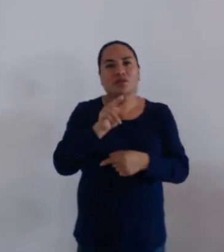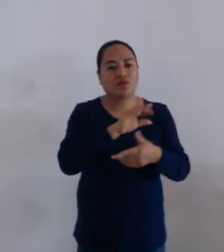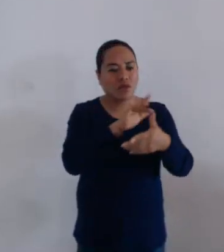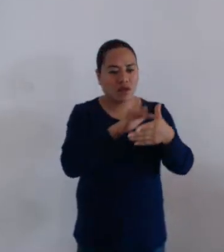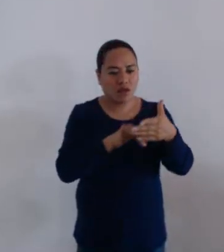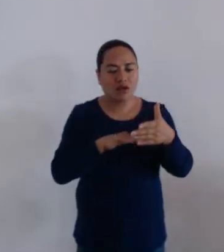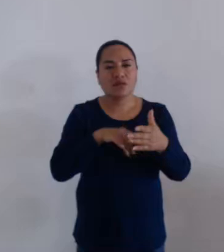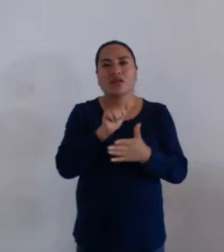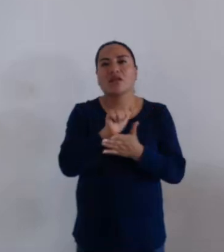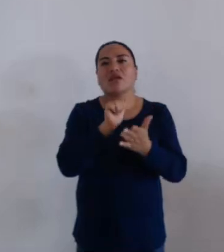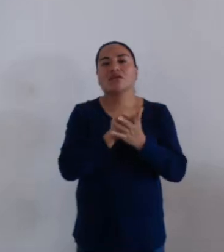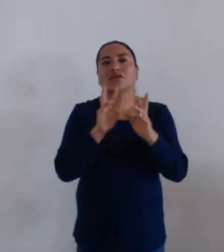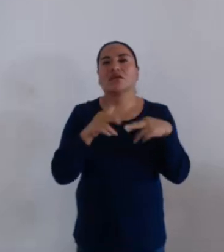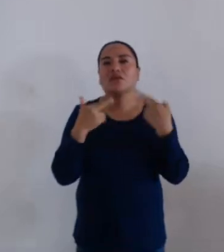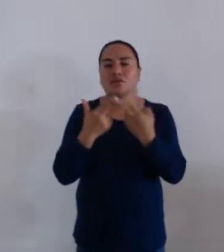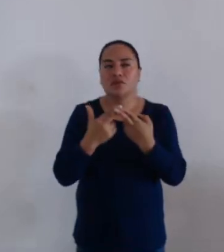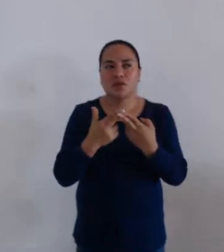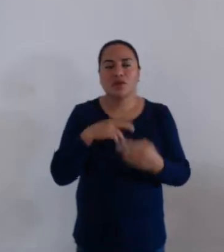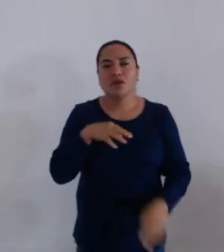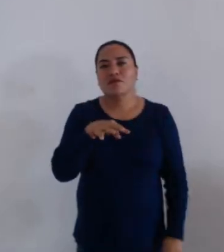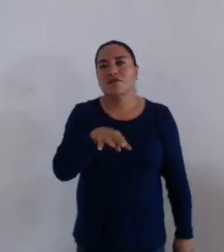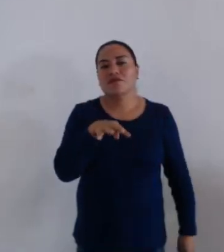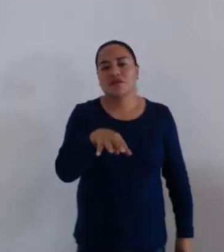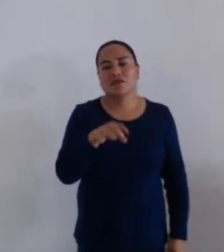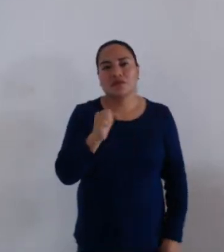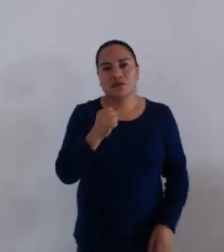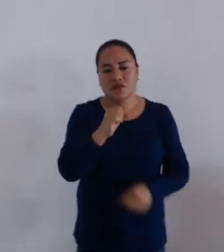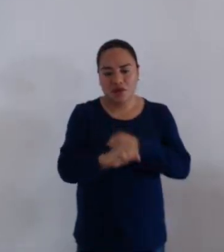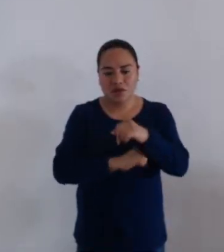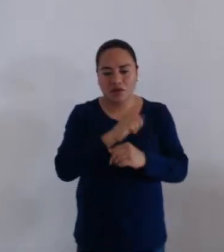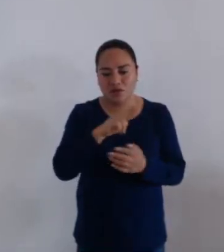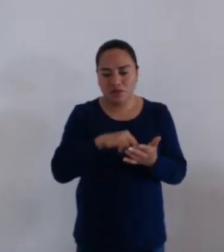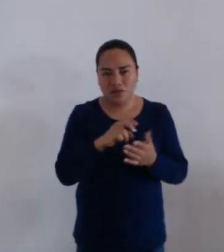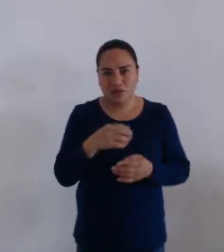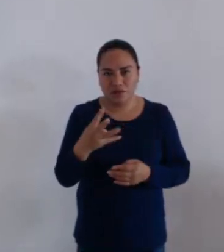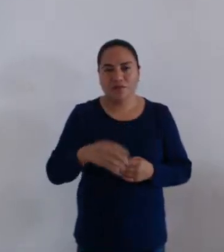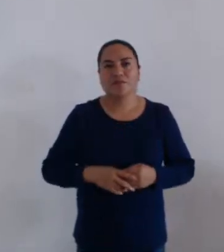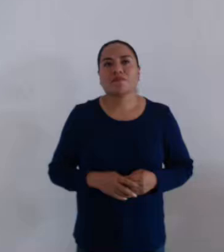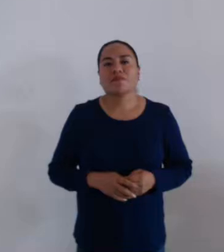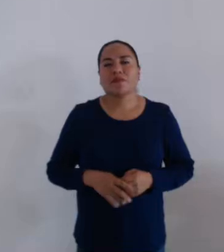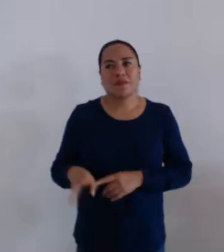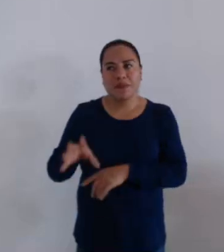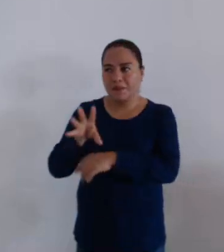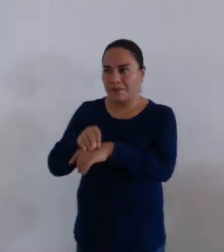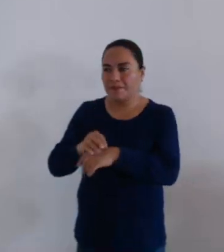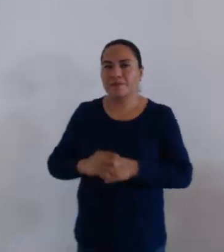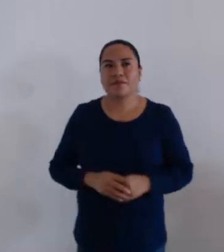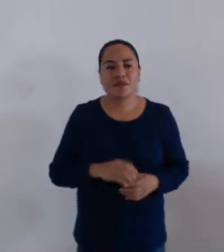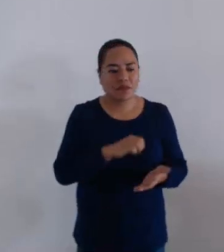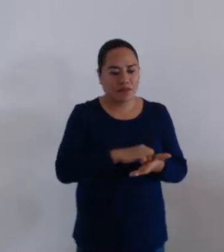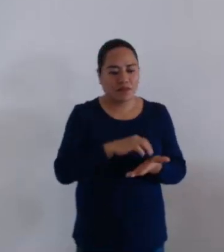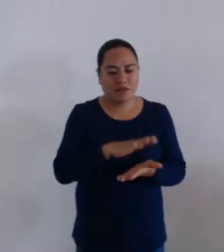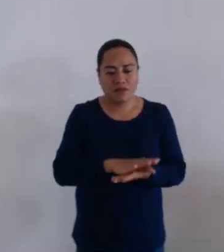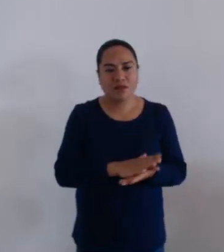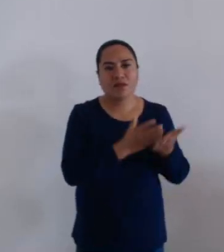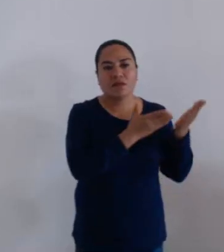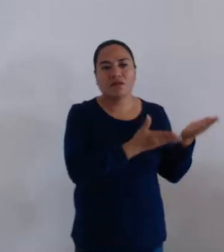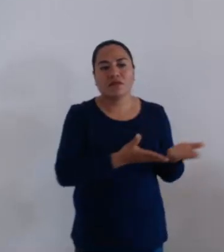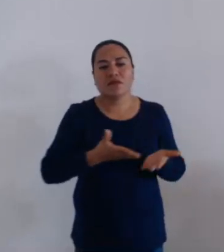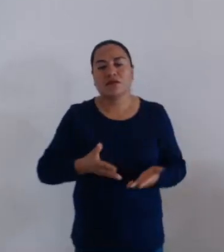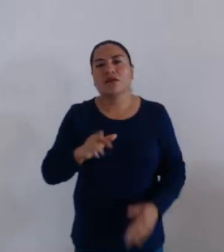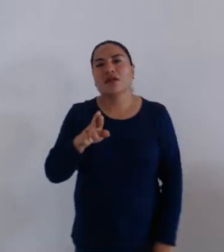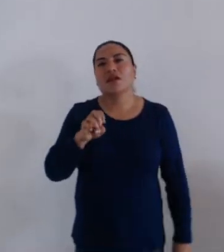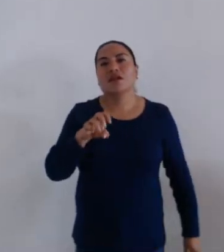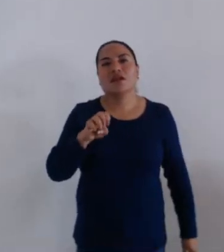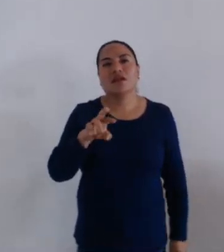sesión ordinaria de Cabildo de fecha 19 de septiembre del año 2024. Con su permiso, se registra la asistencia del ciudadano